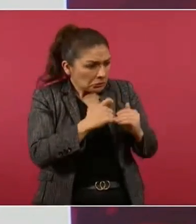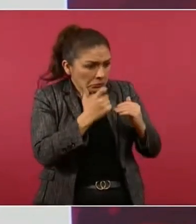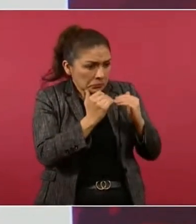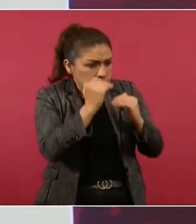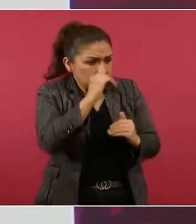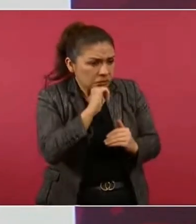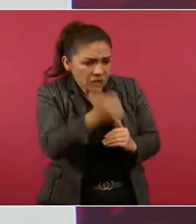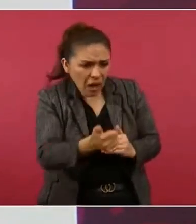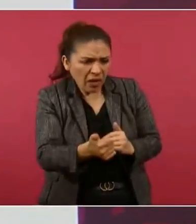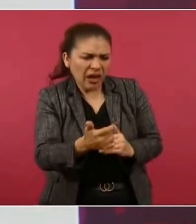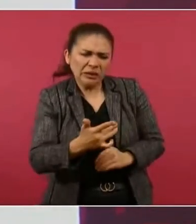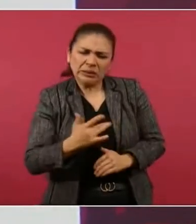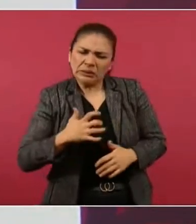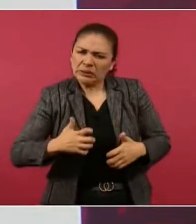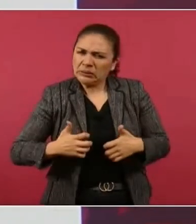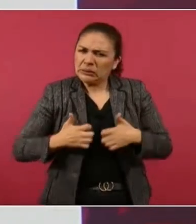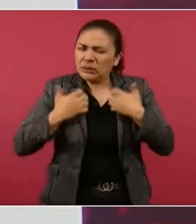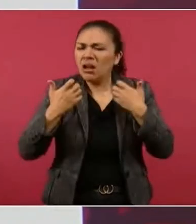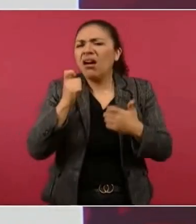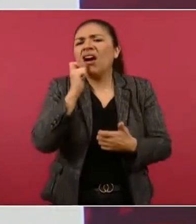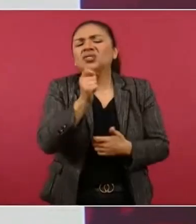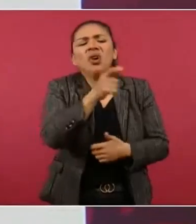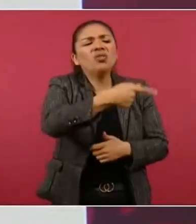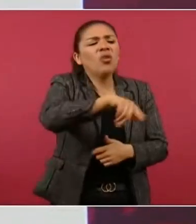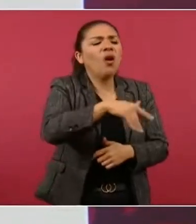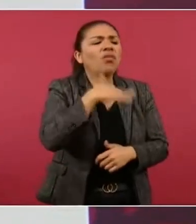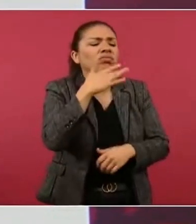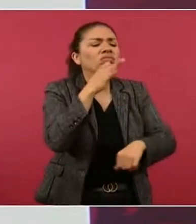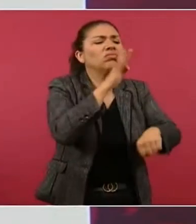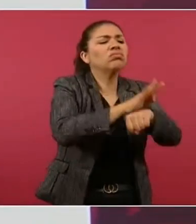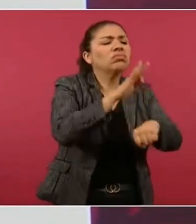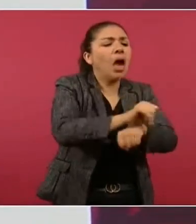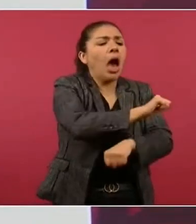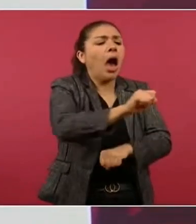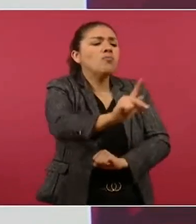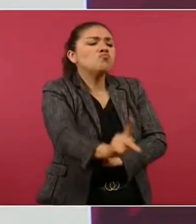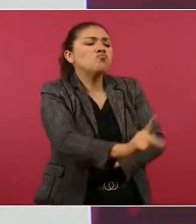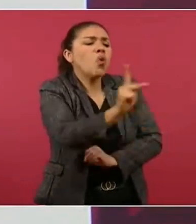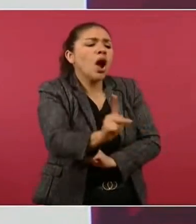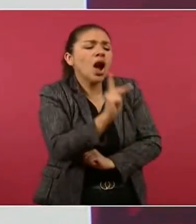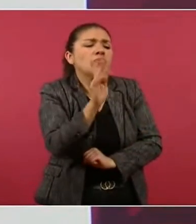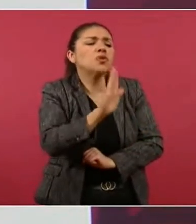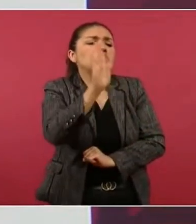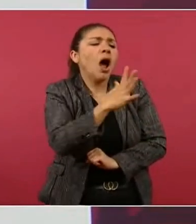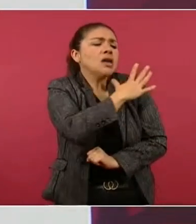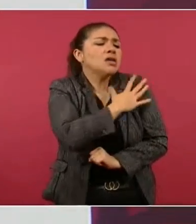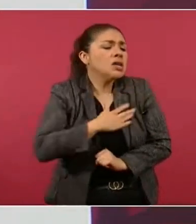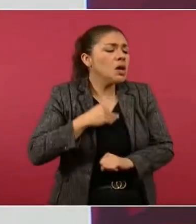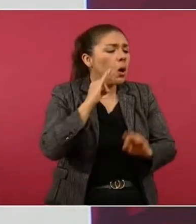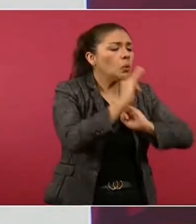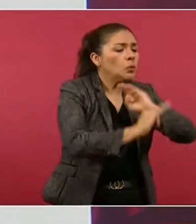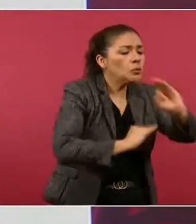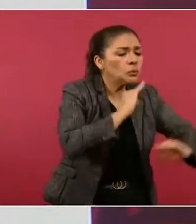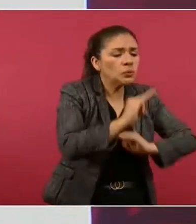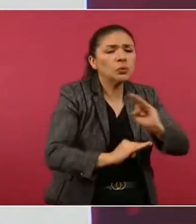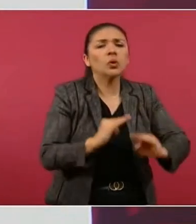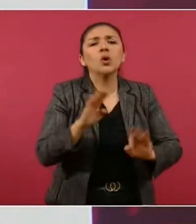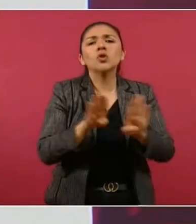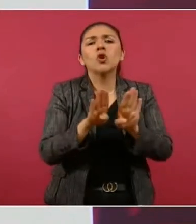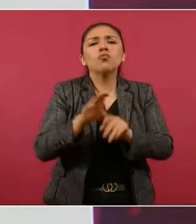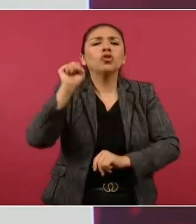A eso es a lo que llaman populismo, paternalismo, socialismo, comunismo.